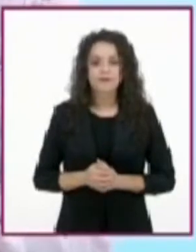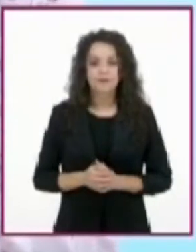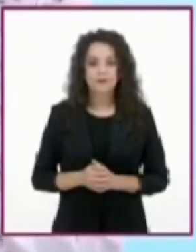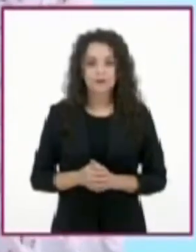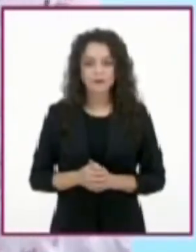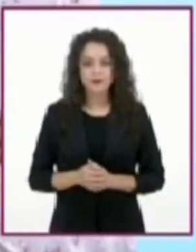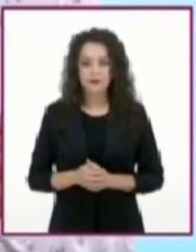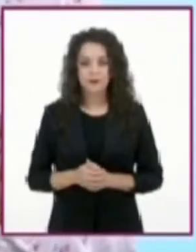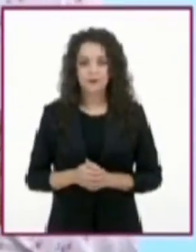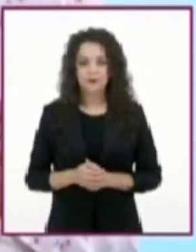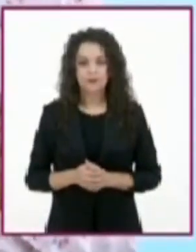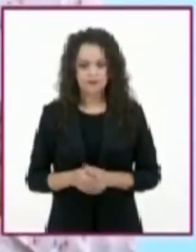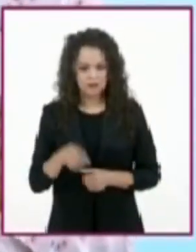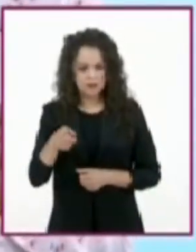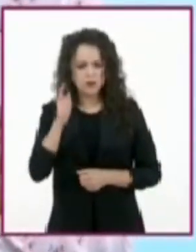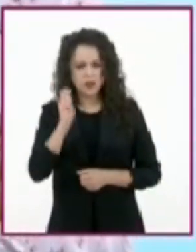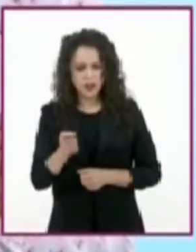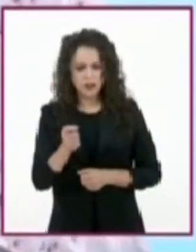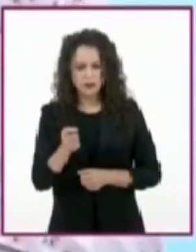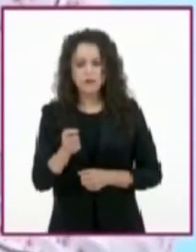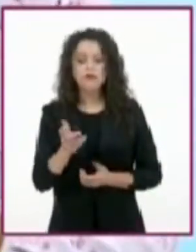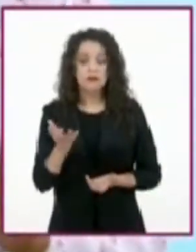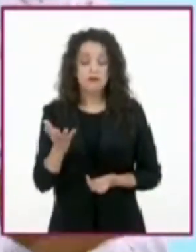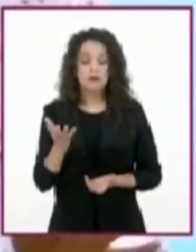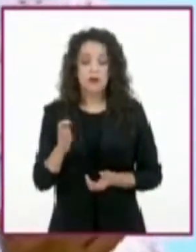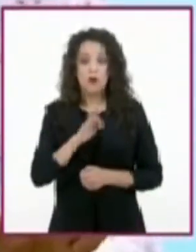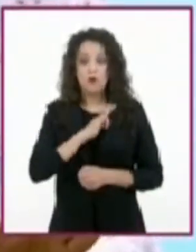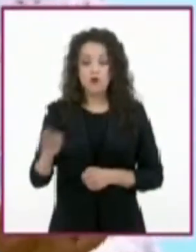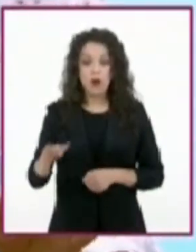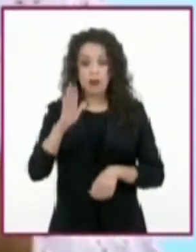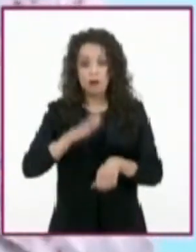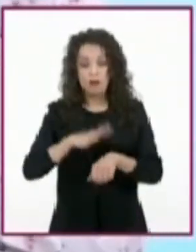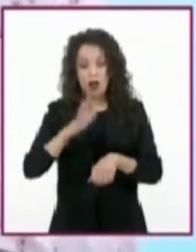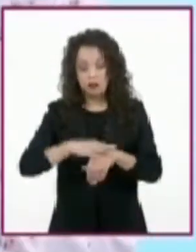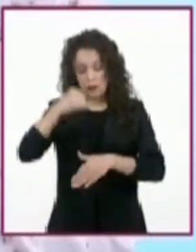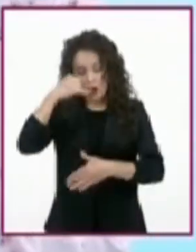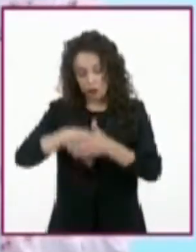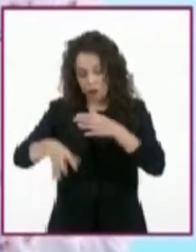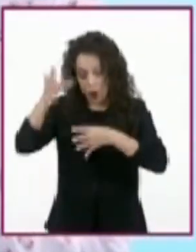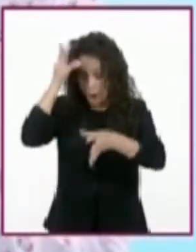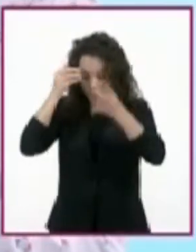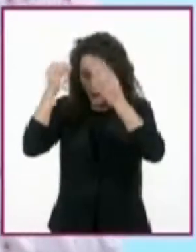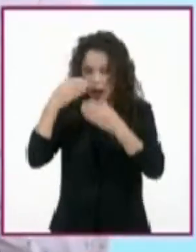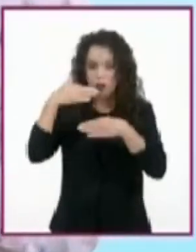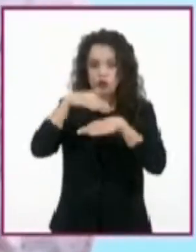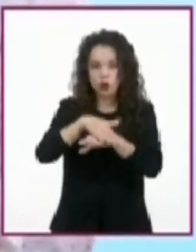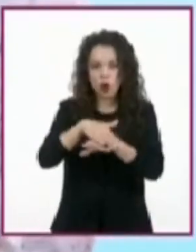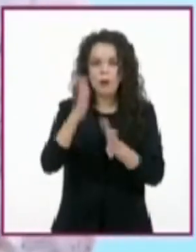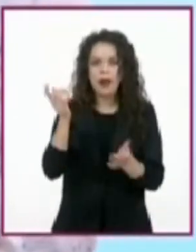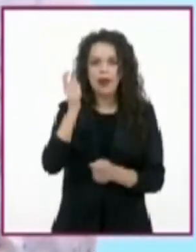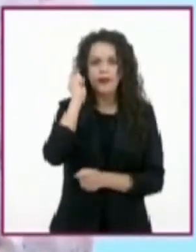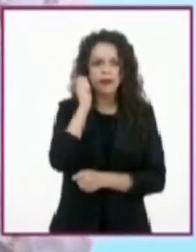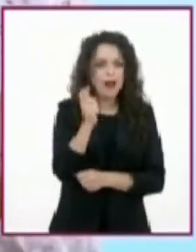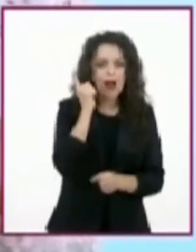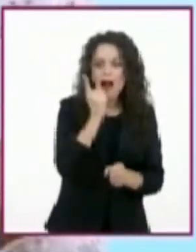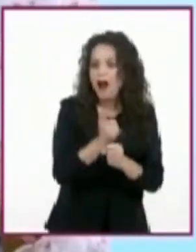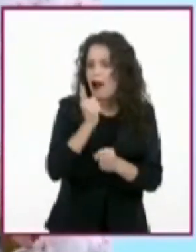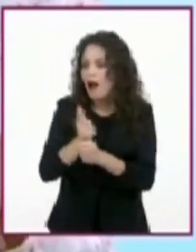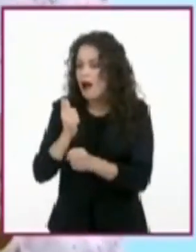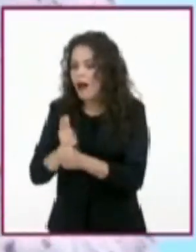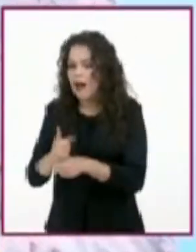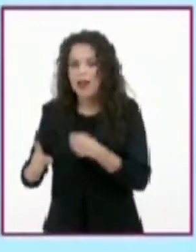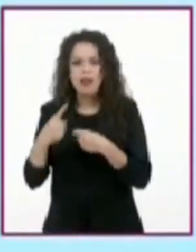Jack Chalonier, que es una gran oportunidad para ampliar sus conocimientos sobre descubrimientos y problemas científicos